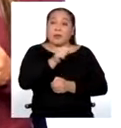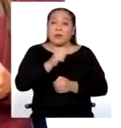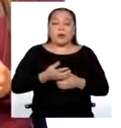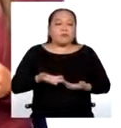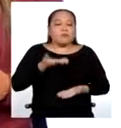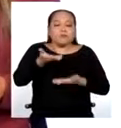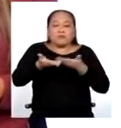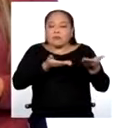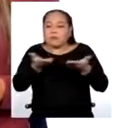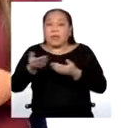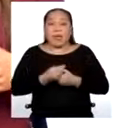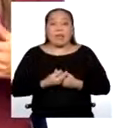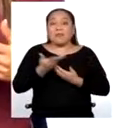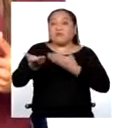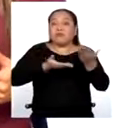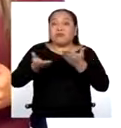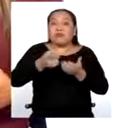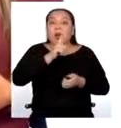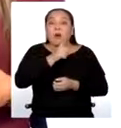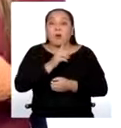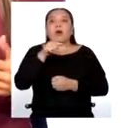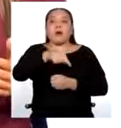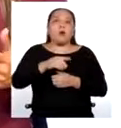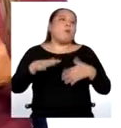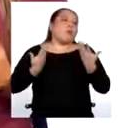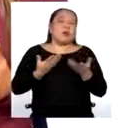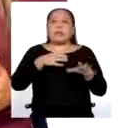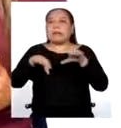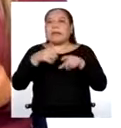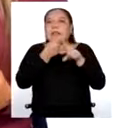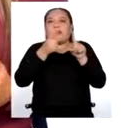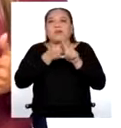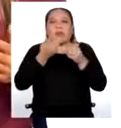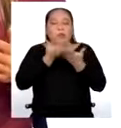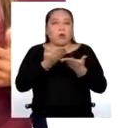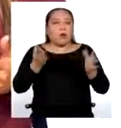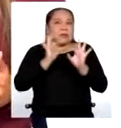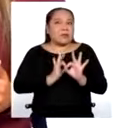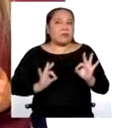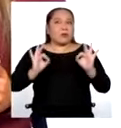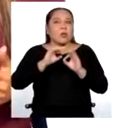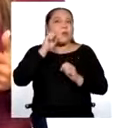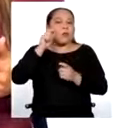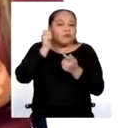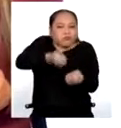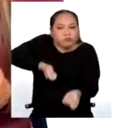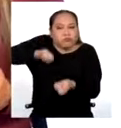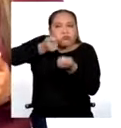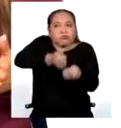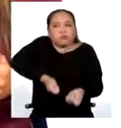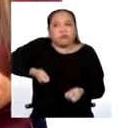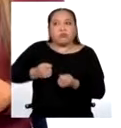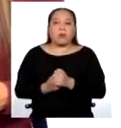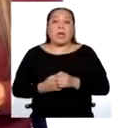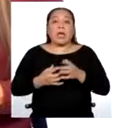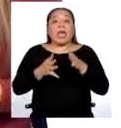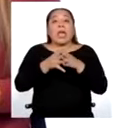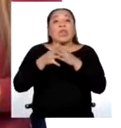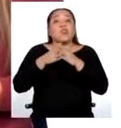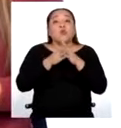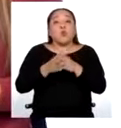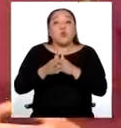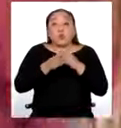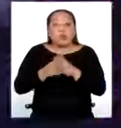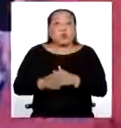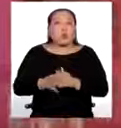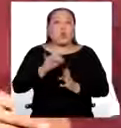suministro adecuado de este recurso, se pueden llevar a cabo actividades esenciales, como la agricultura, la industria, además del uso